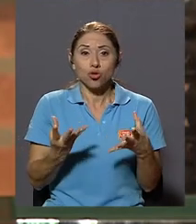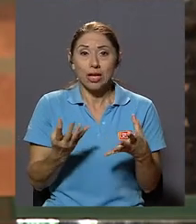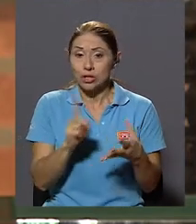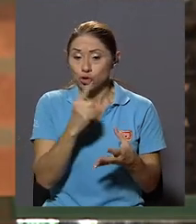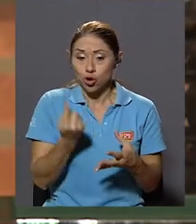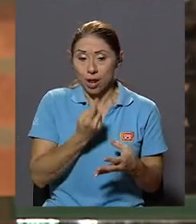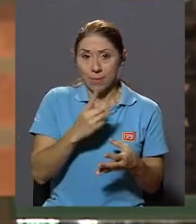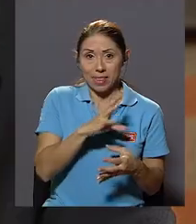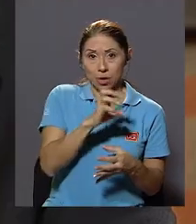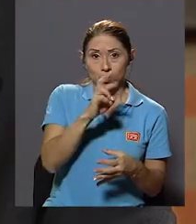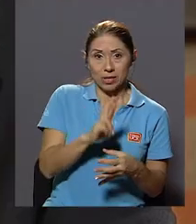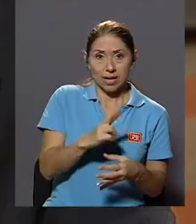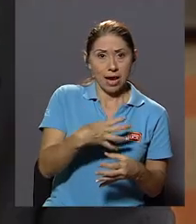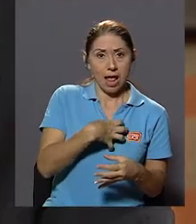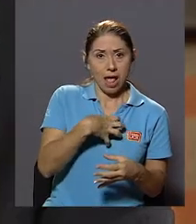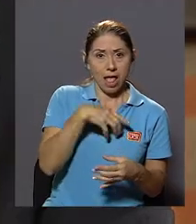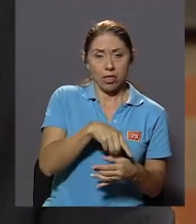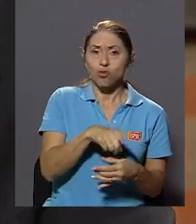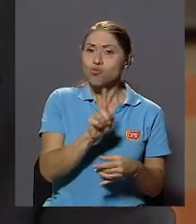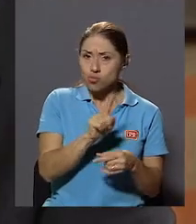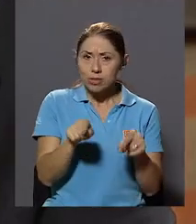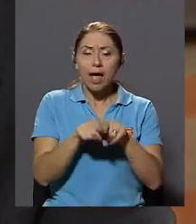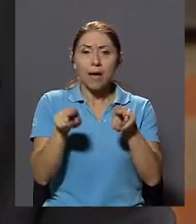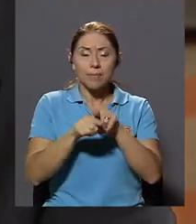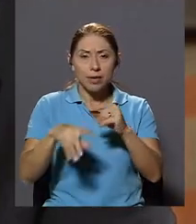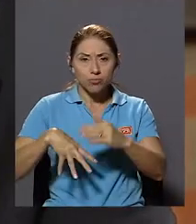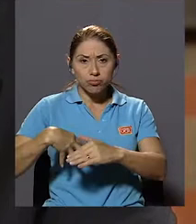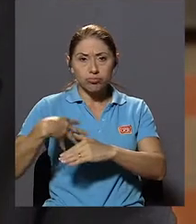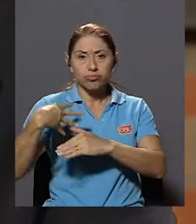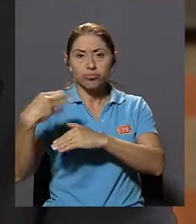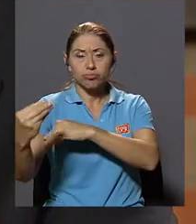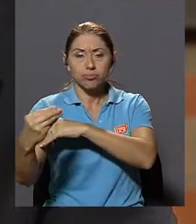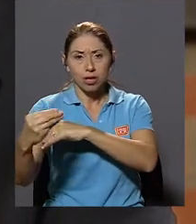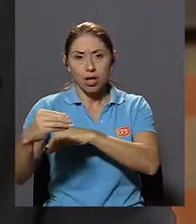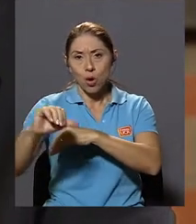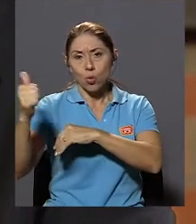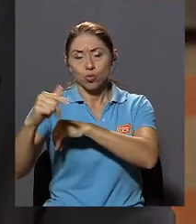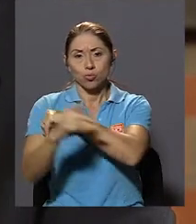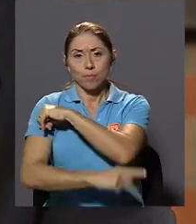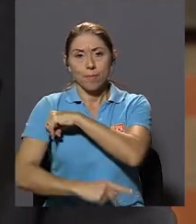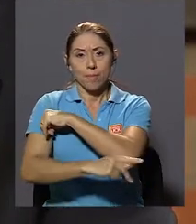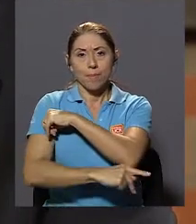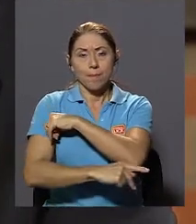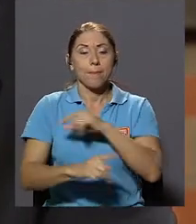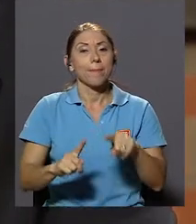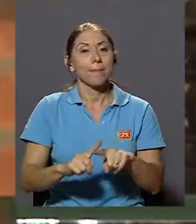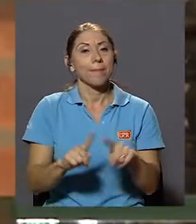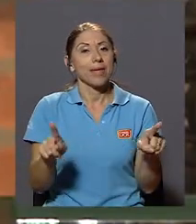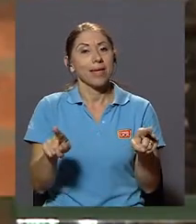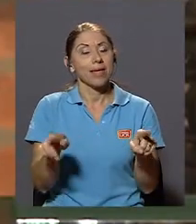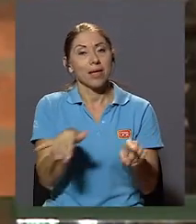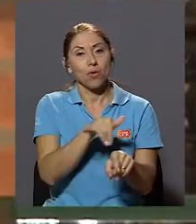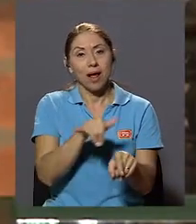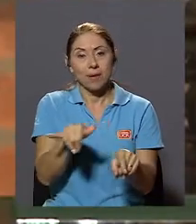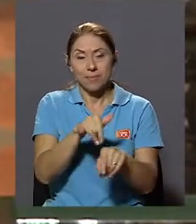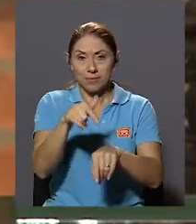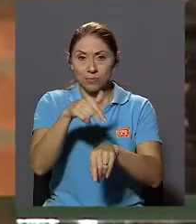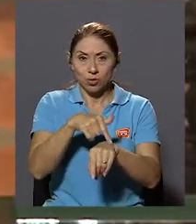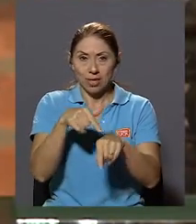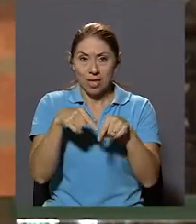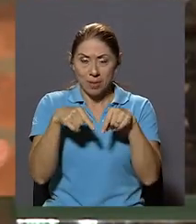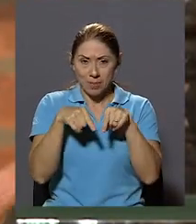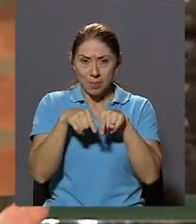Nuestras Fronteras Pero Al mismo Tiempo Somos Es una Institución Que Tiene